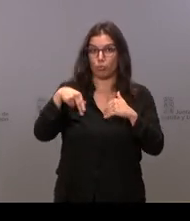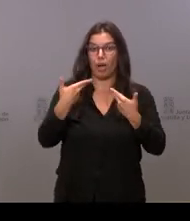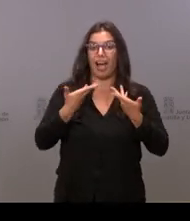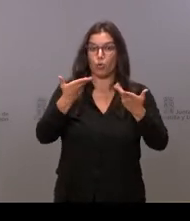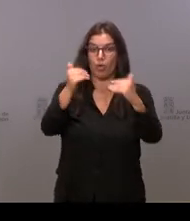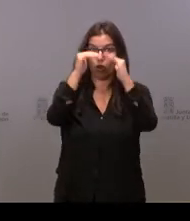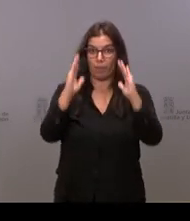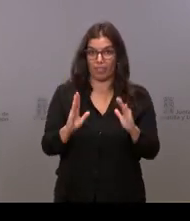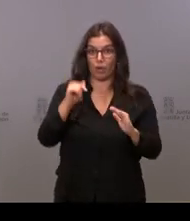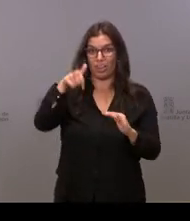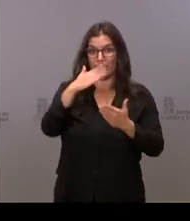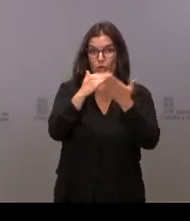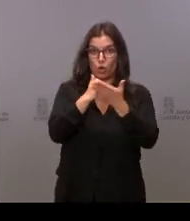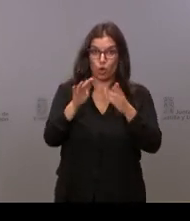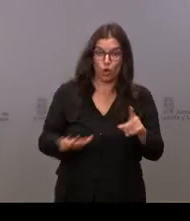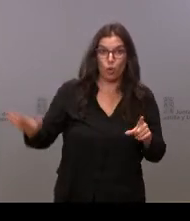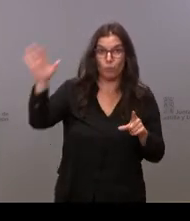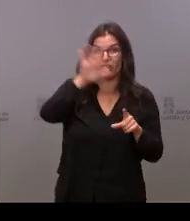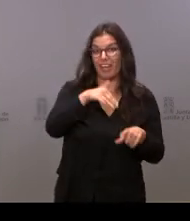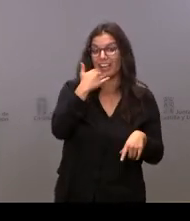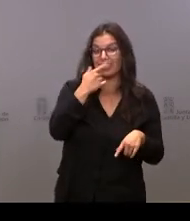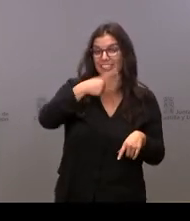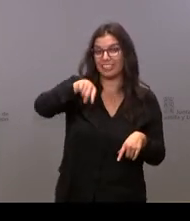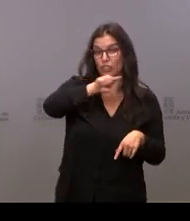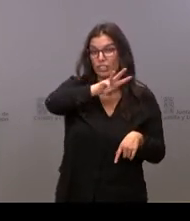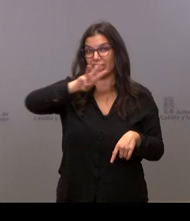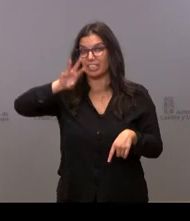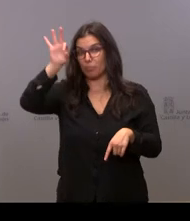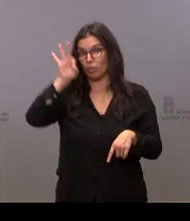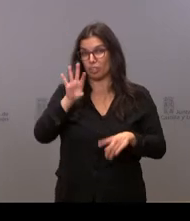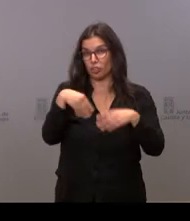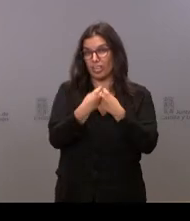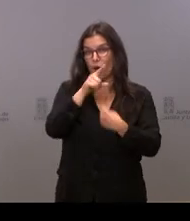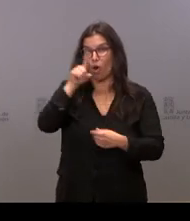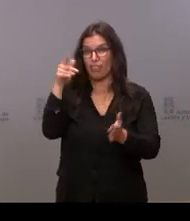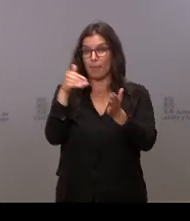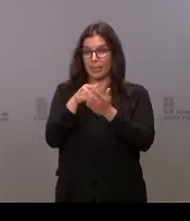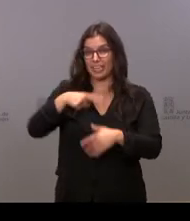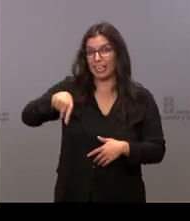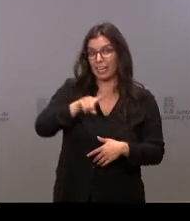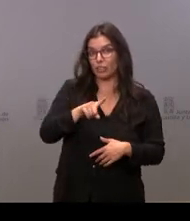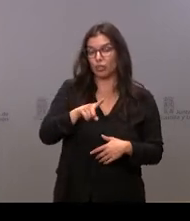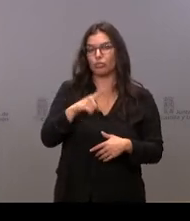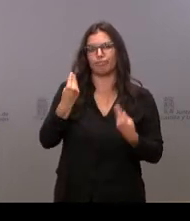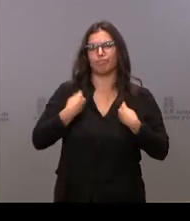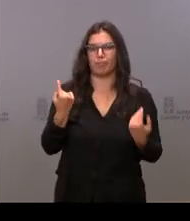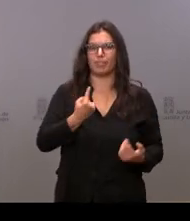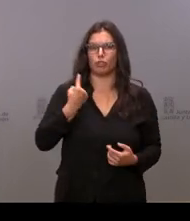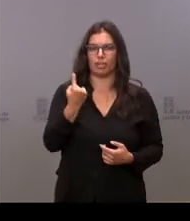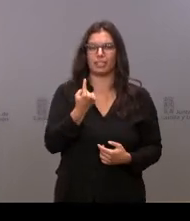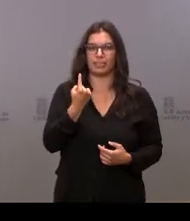nuestra comunidad autónoma, casi un tercio, 11.000, son personas que viven solas.